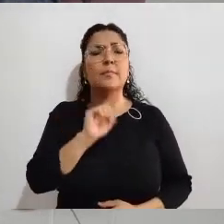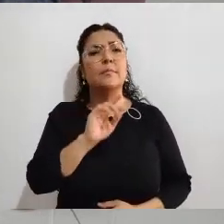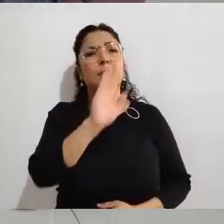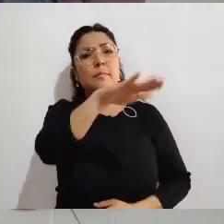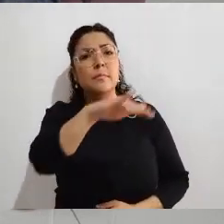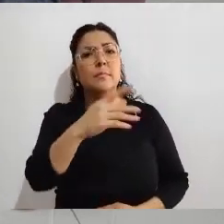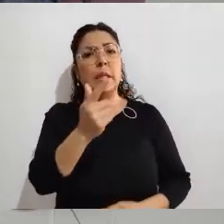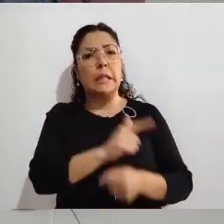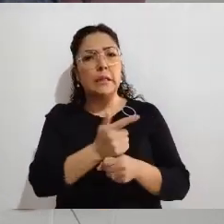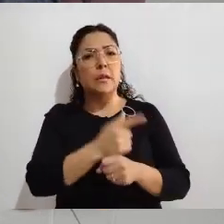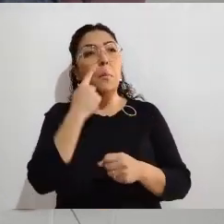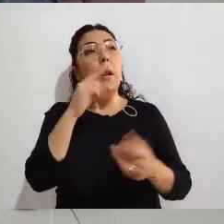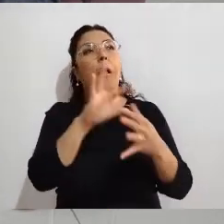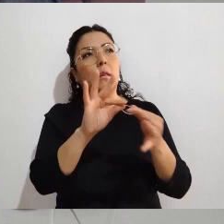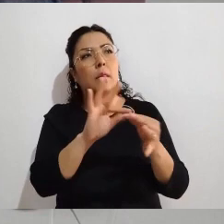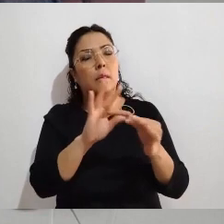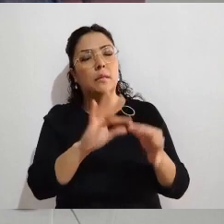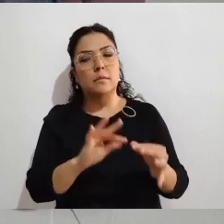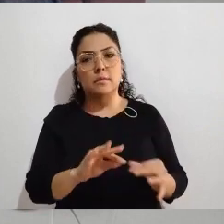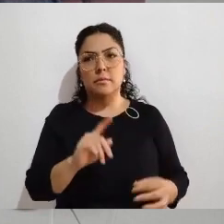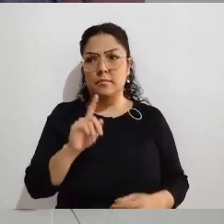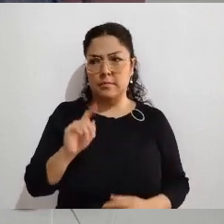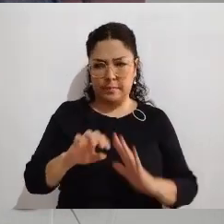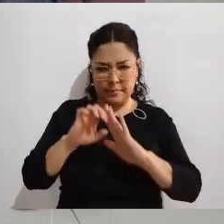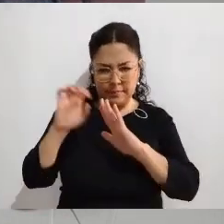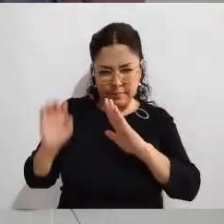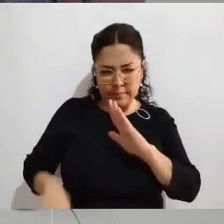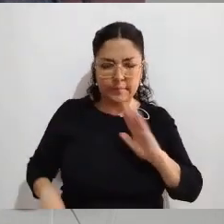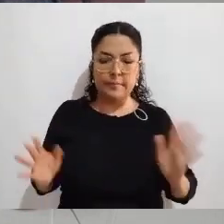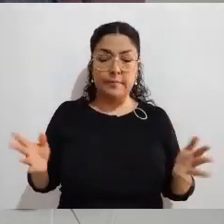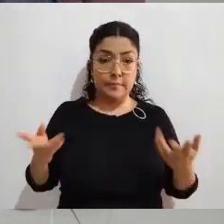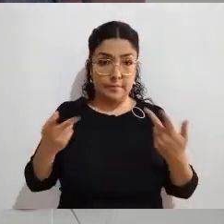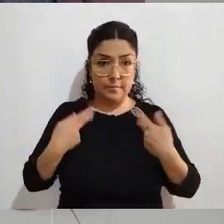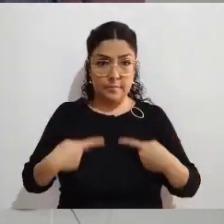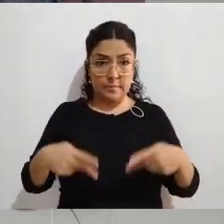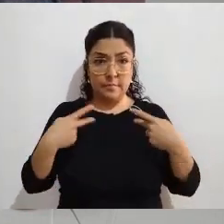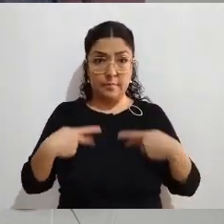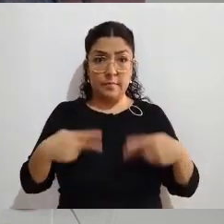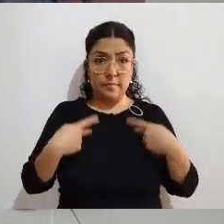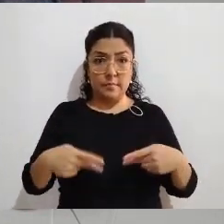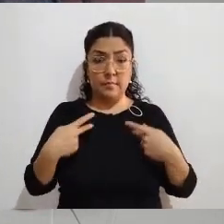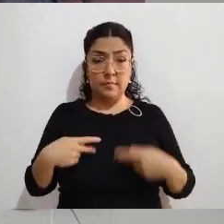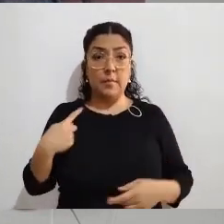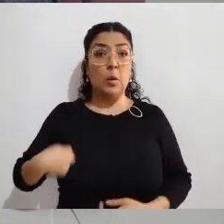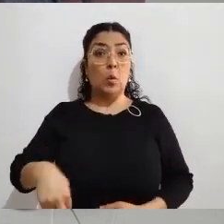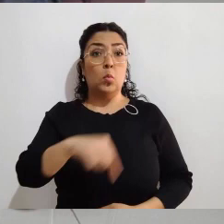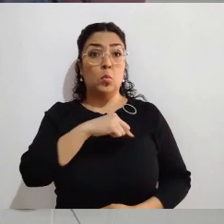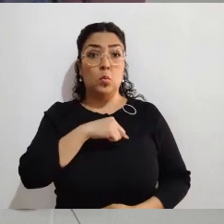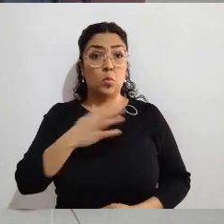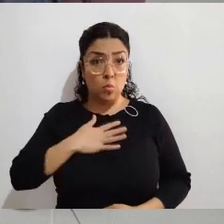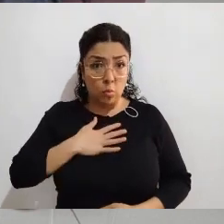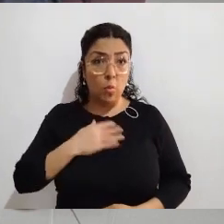cosa, oye, elictal cosa, vimos esto y esto. Por ejemplo, las personas de a pie, por decirlo de alguna forma, todos aquellos que no somos abogados,